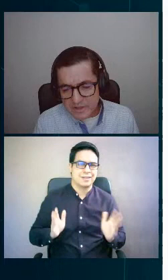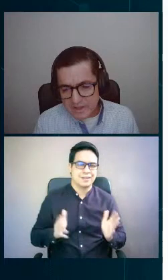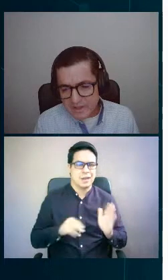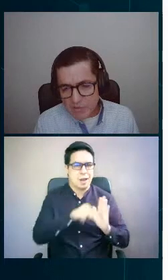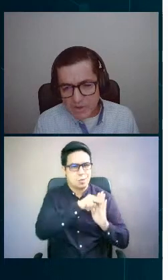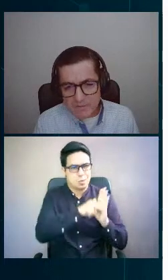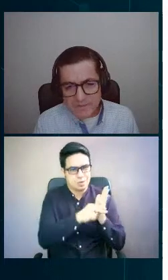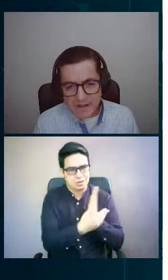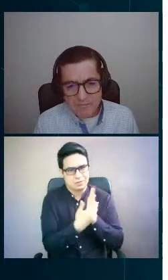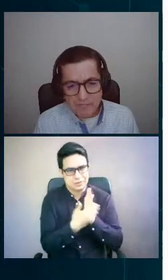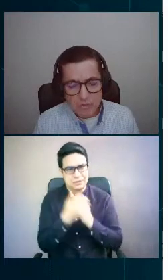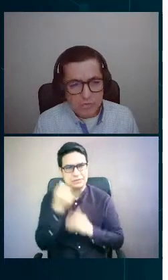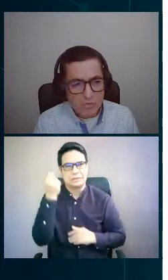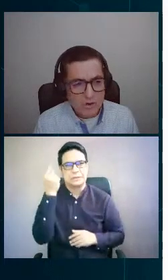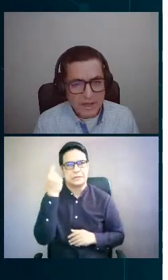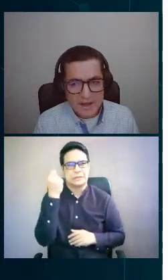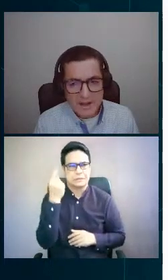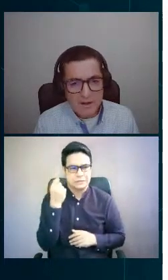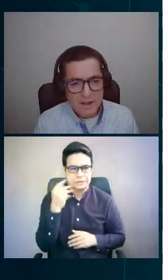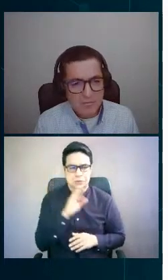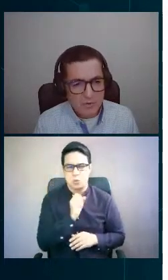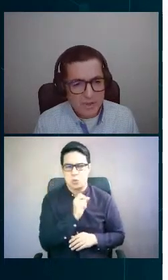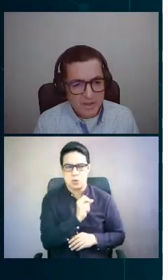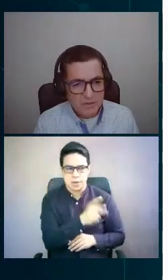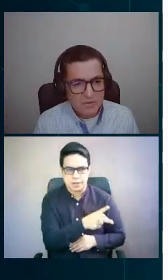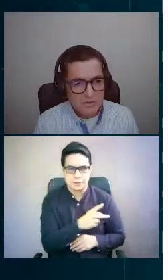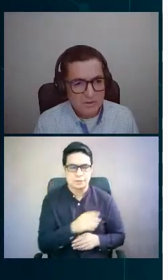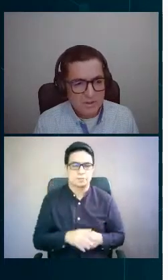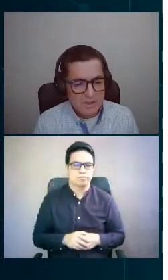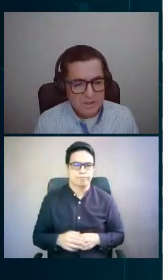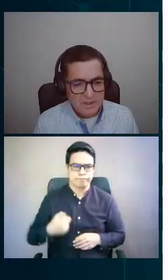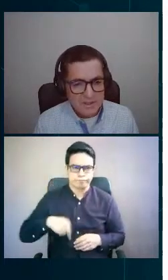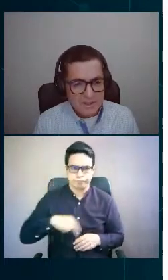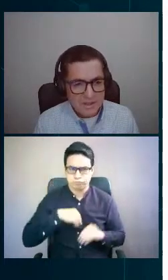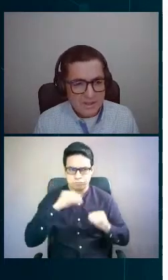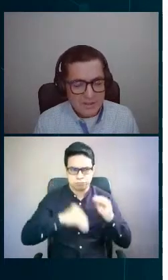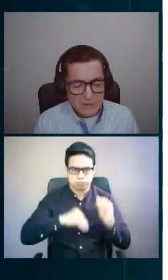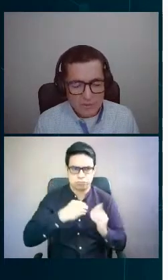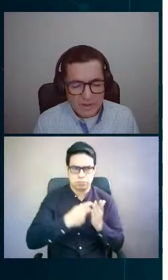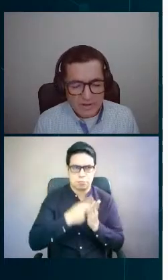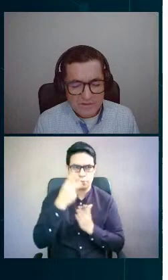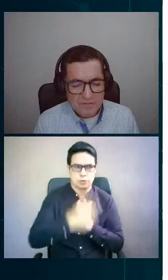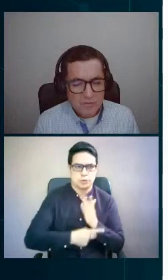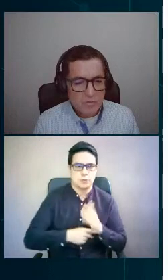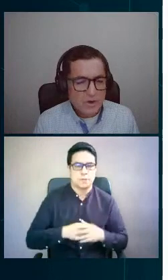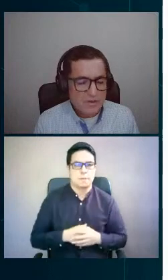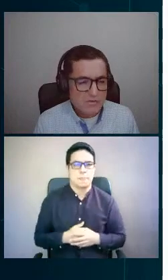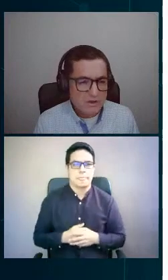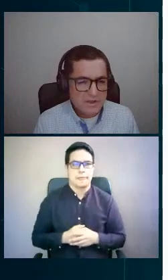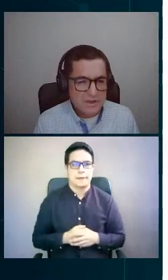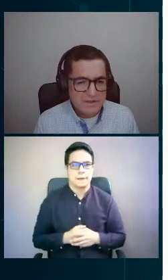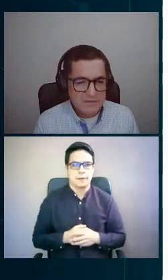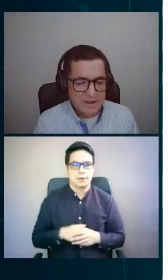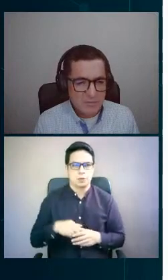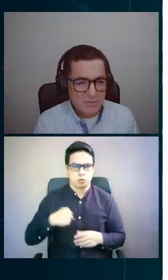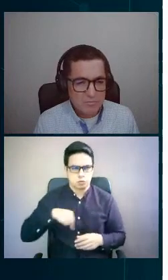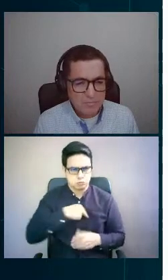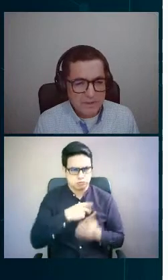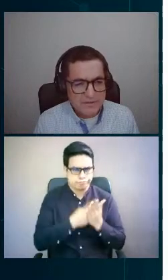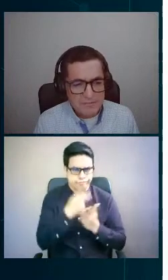pudimos de alguna manera formular el proyecto y dentro de esta formulación